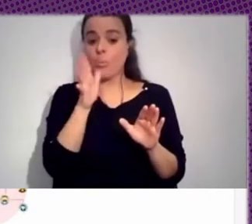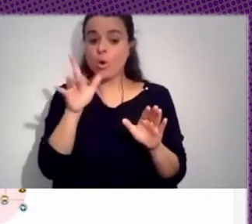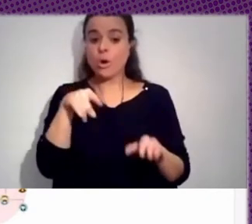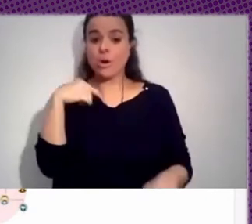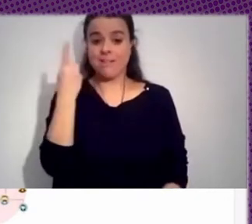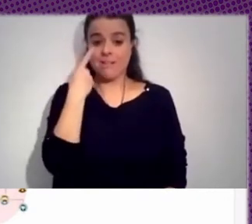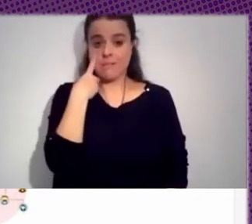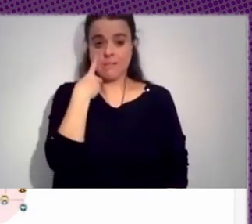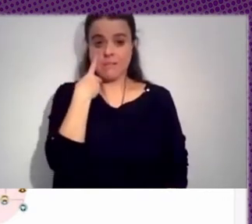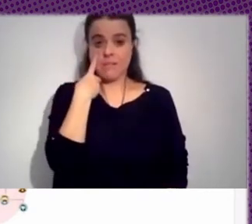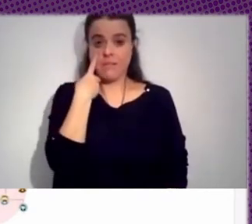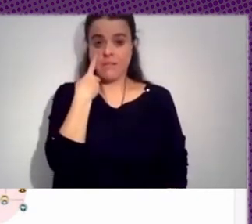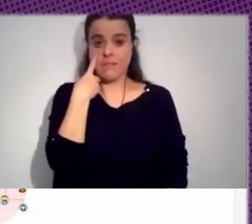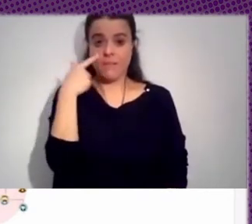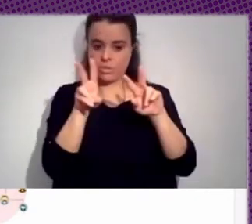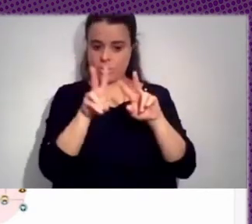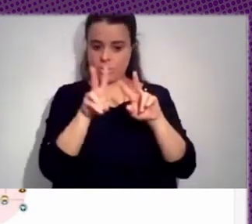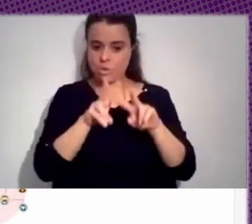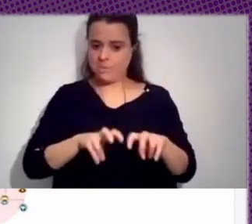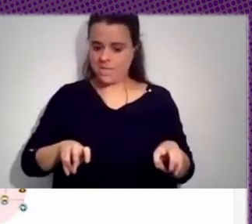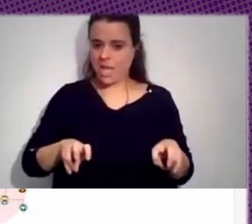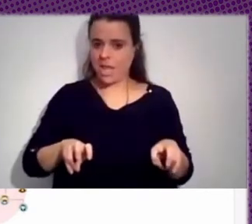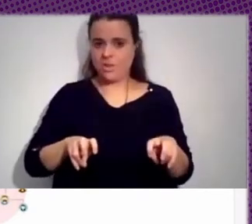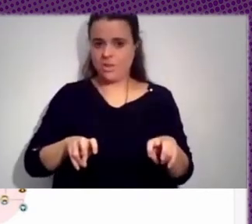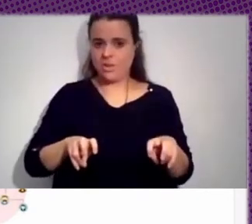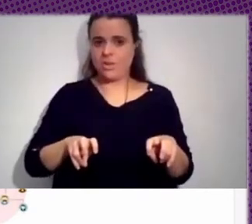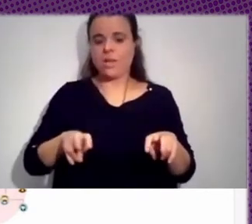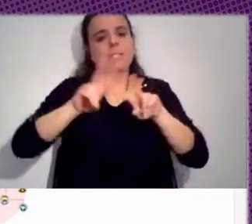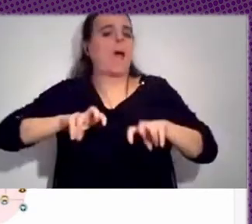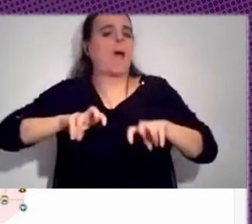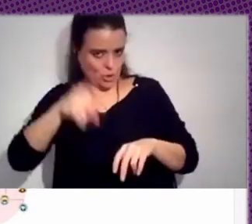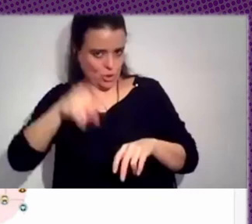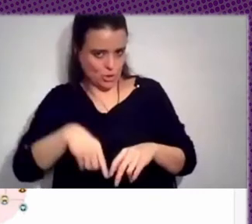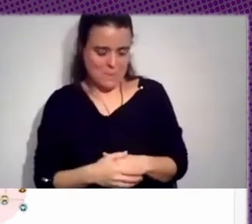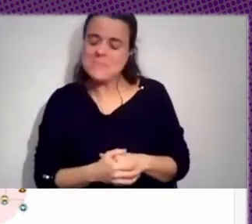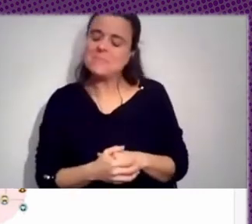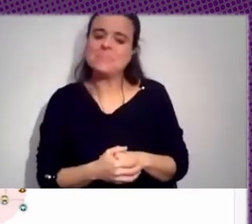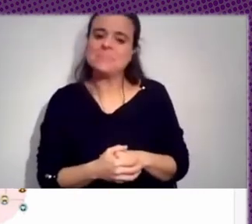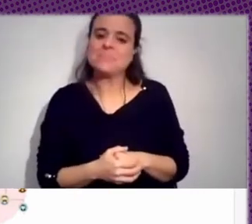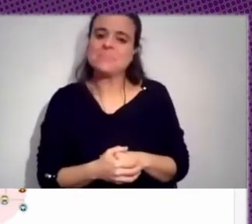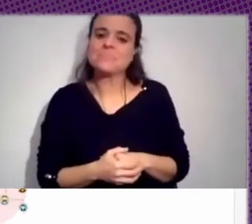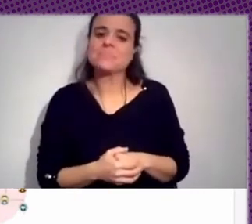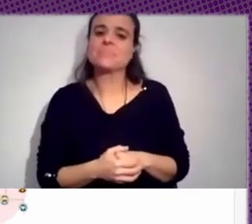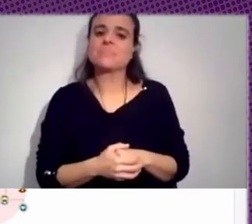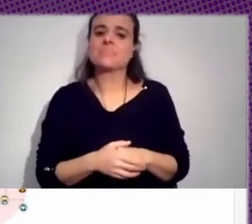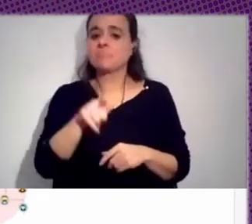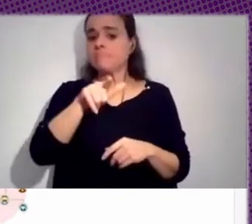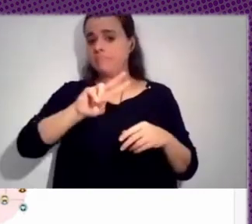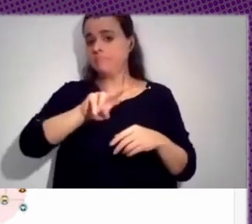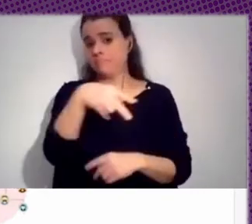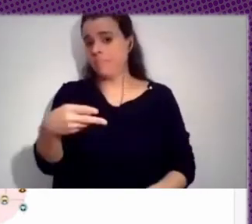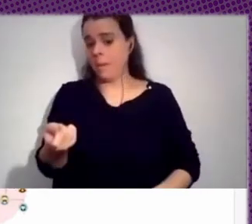se hace de esta investigación y mucha otra gente, muchas otras investigaciones, hace llegar a una idea parecida, es que